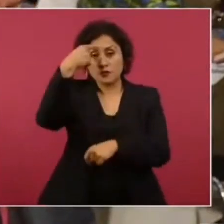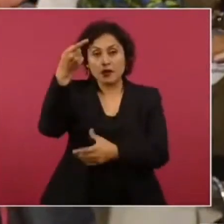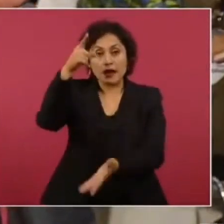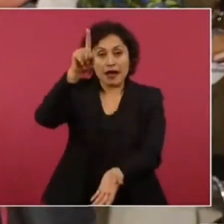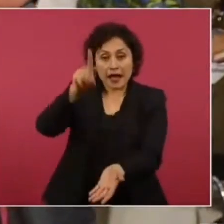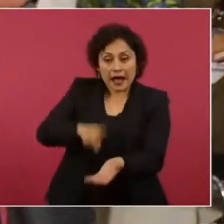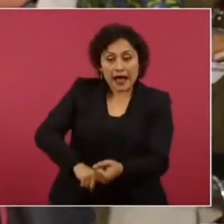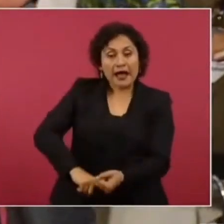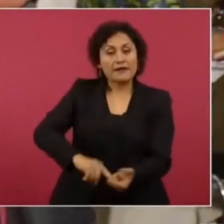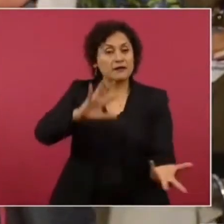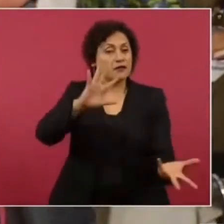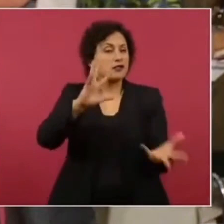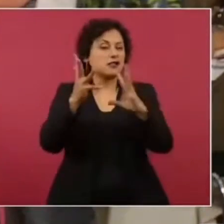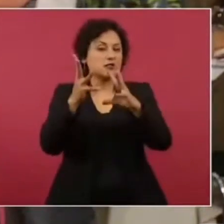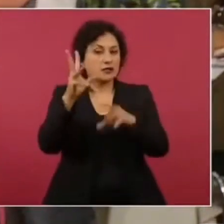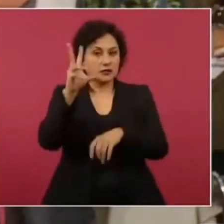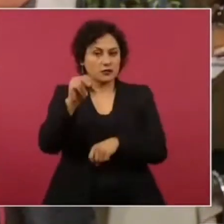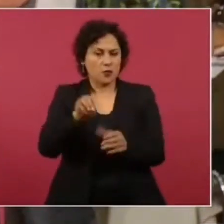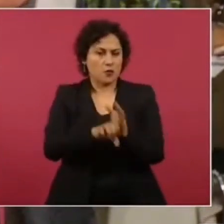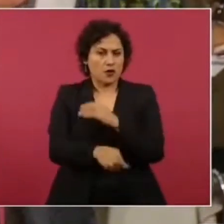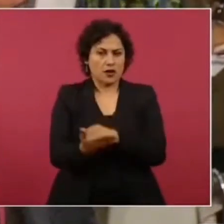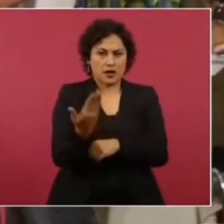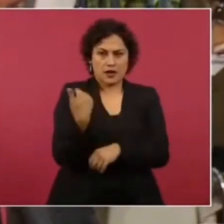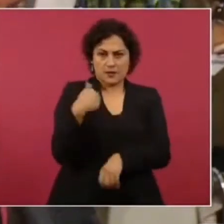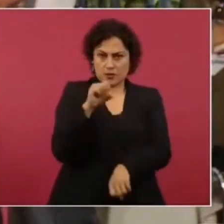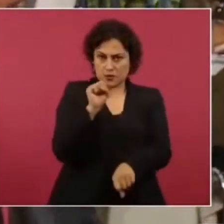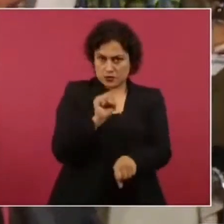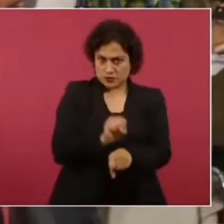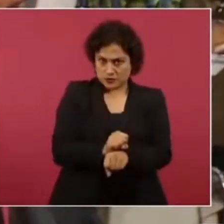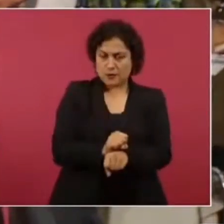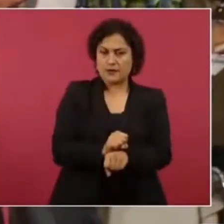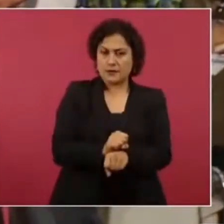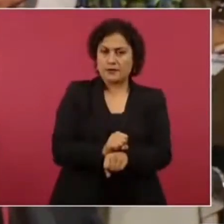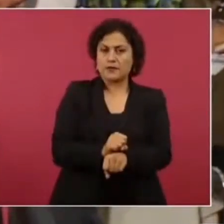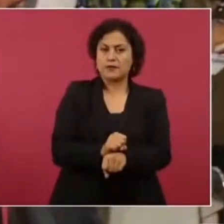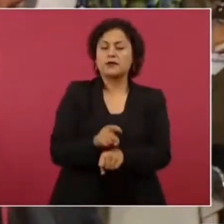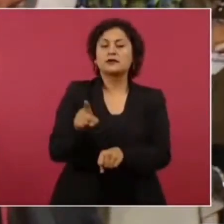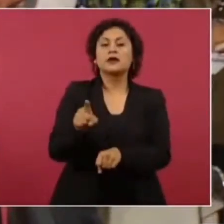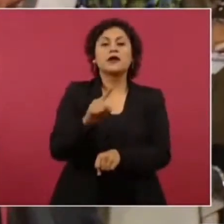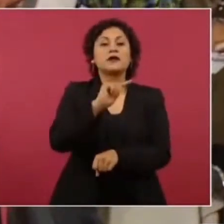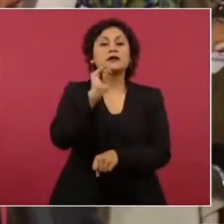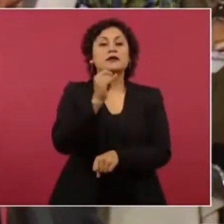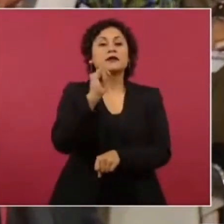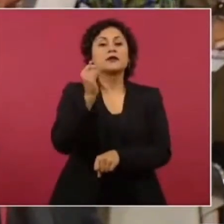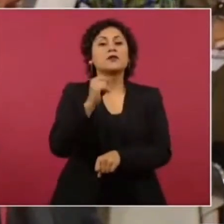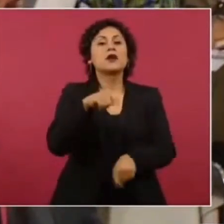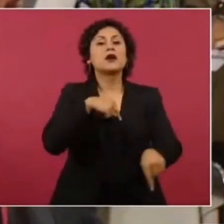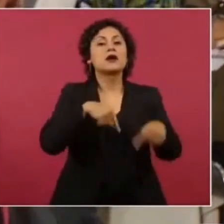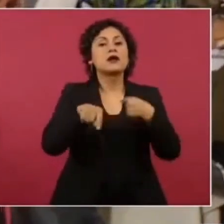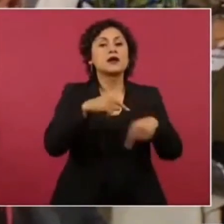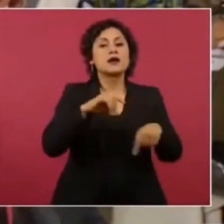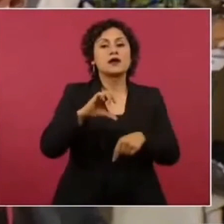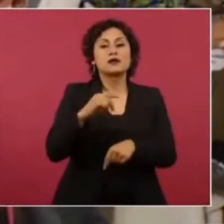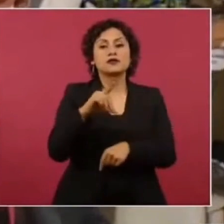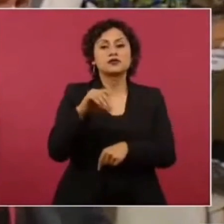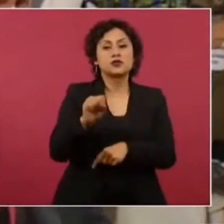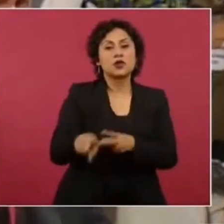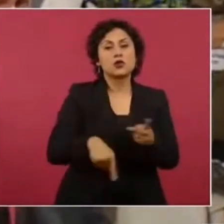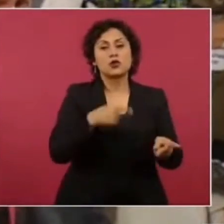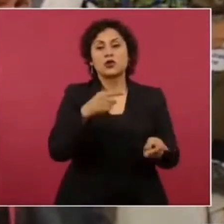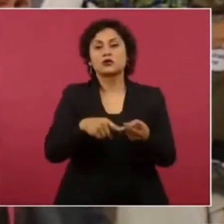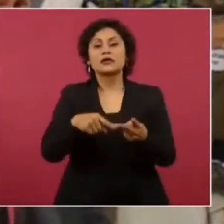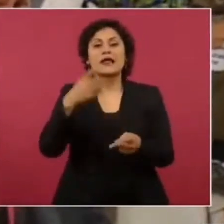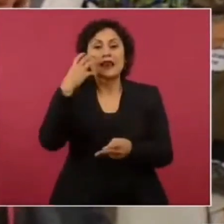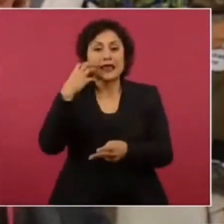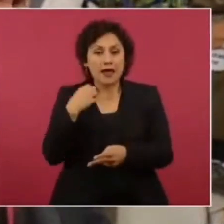como lo que sucedió el fin de semana pasado en Tijuana, en el juego de los Xolos contra el León, que hubo pues golpes ahí